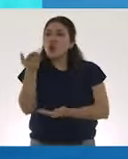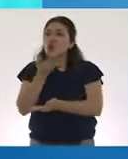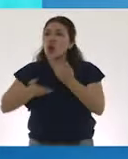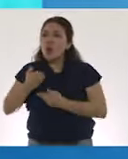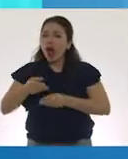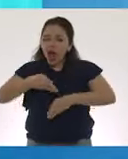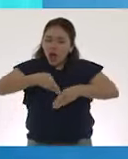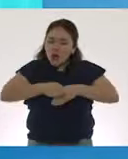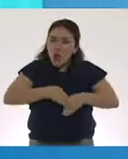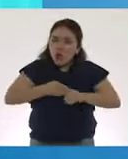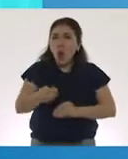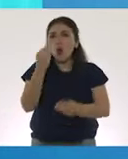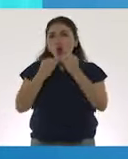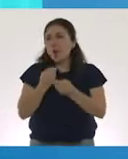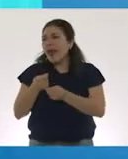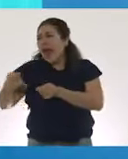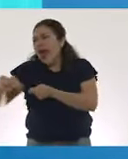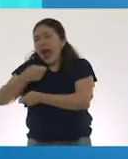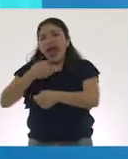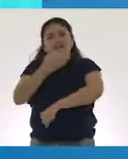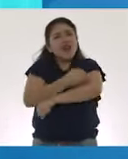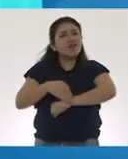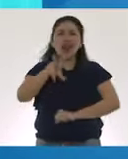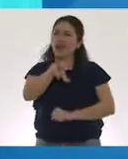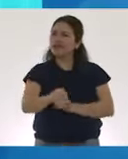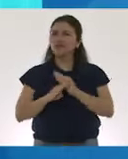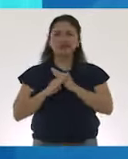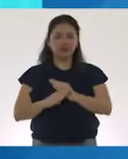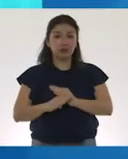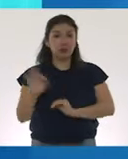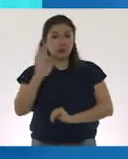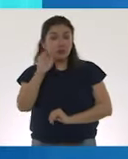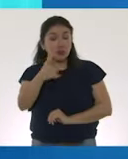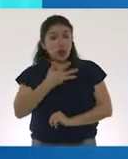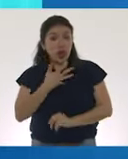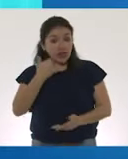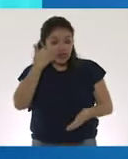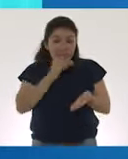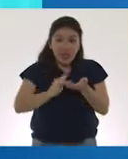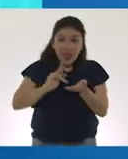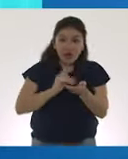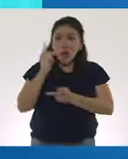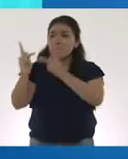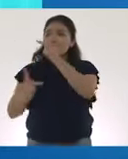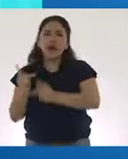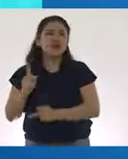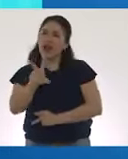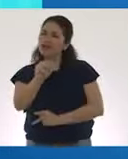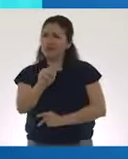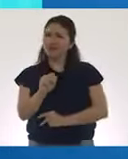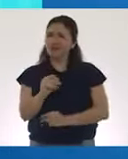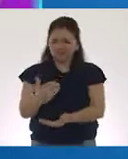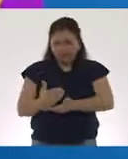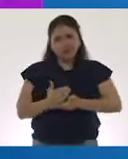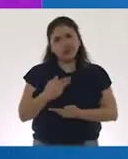cubiertos, comida o bebidas con tu familia. Y si tienes un celular, no lo prestes por ahora.